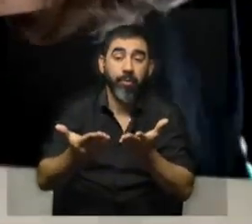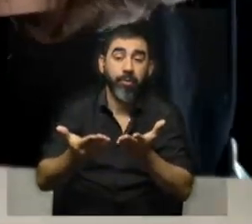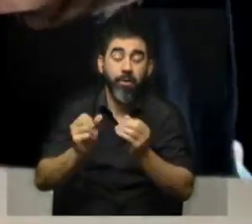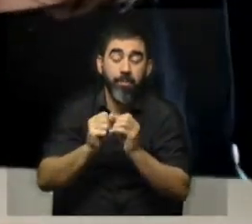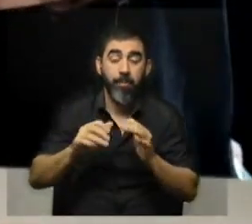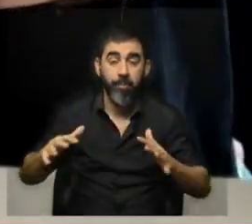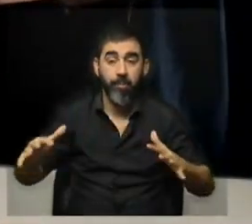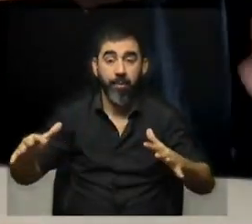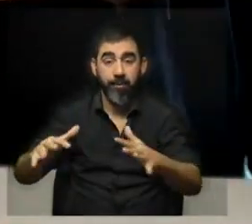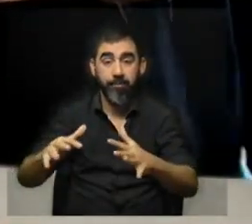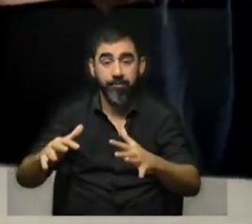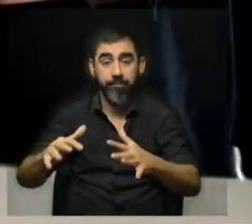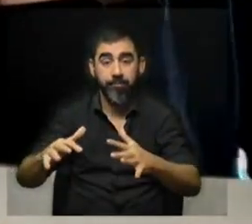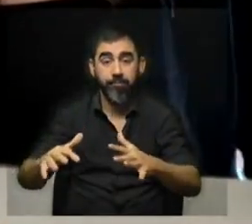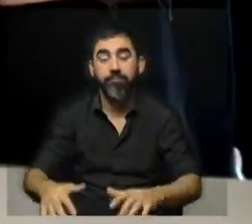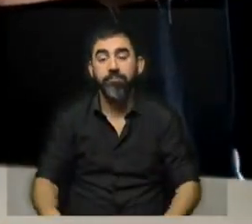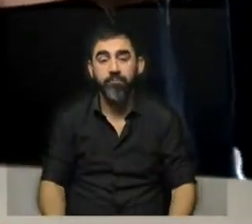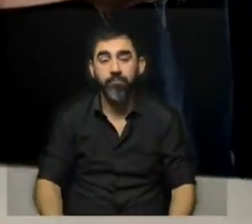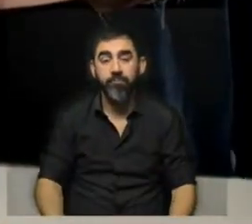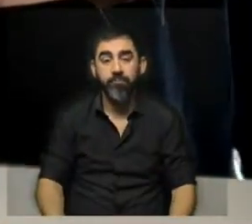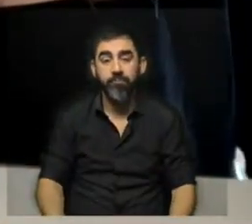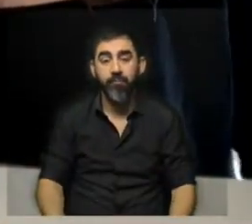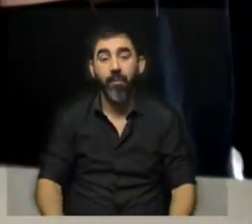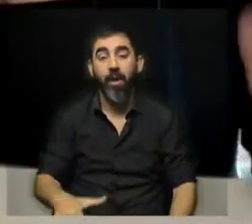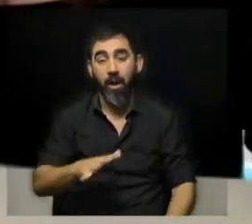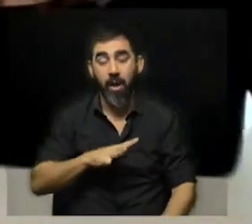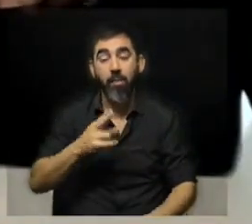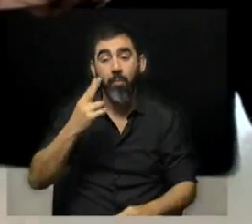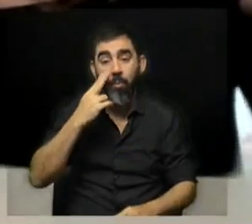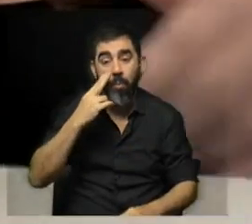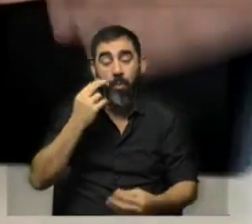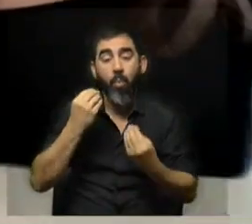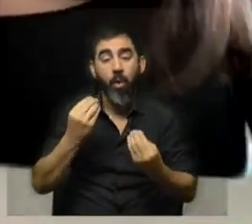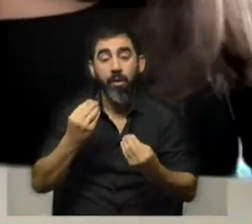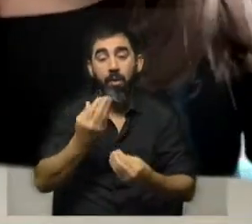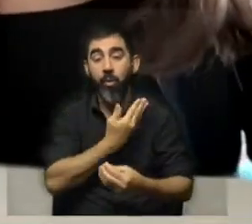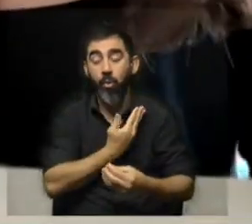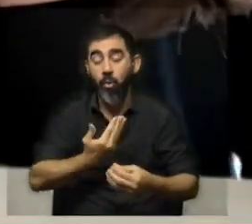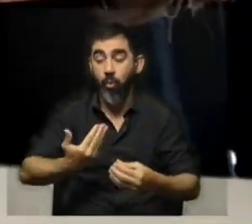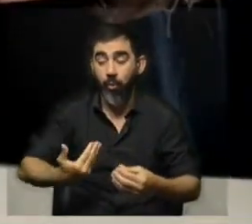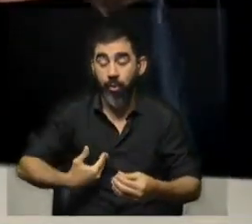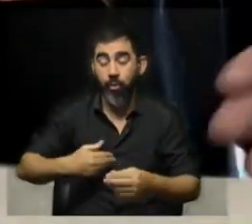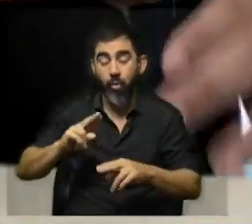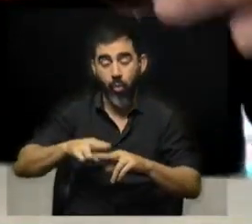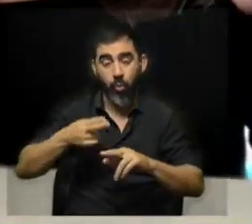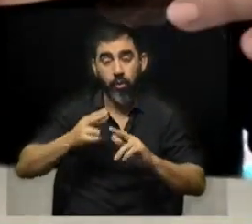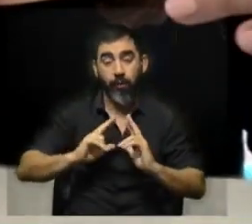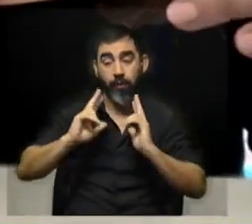de la pandemia. Entonces, evidentemente tenemos un problema que es que el gobierno, volvemos a decir lo mismo,